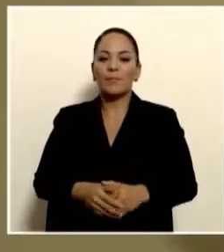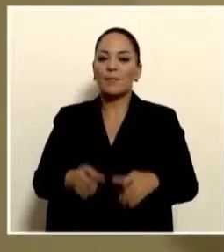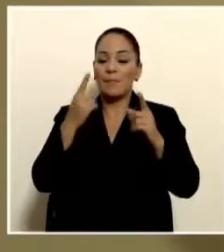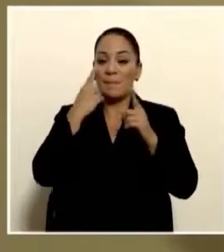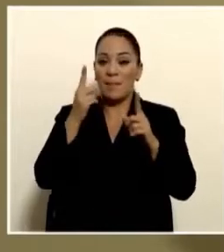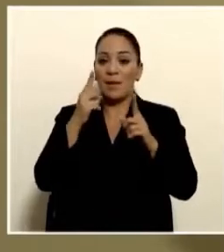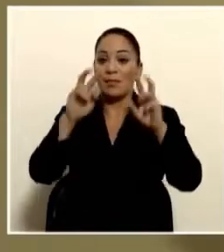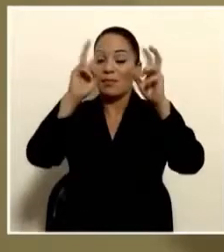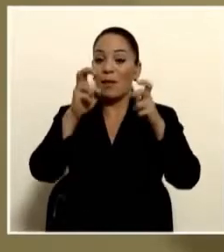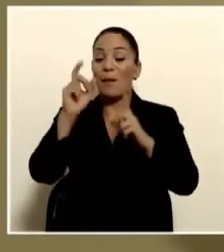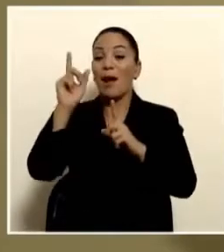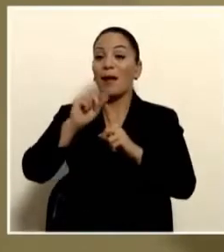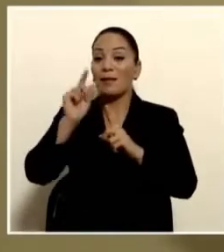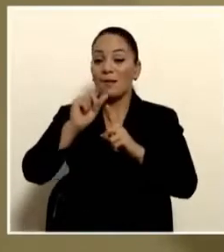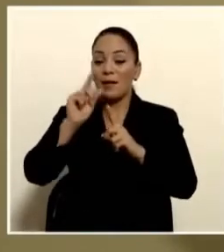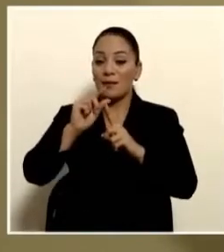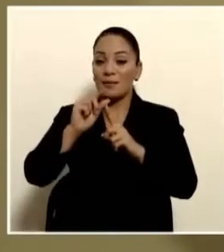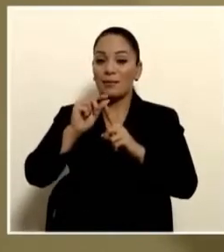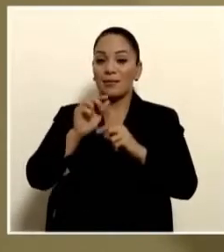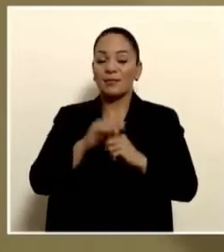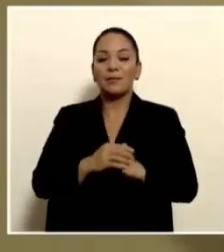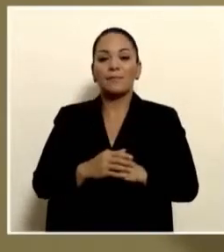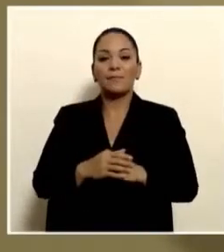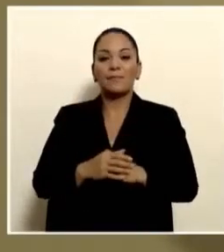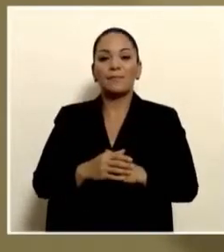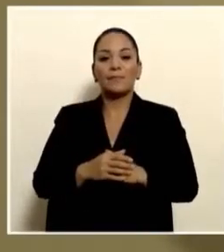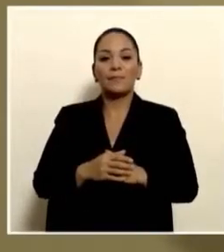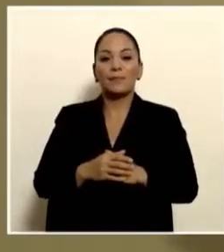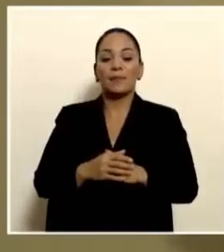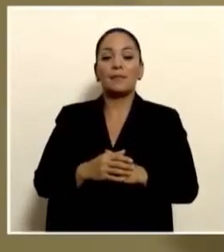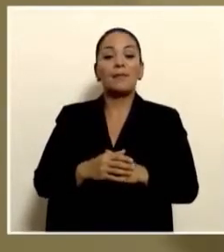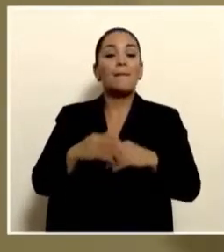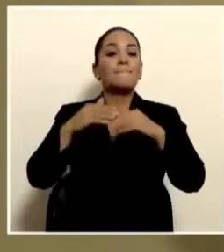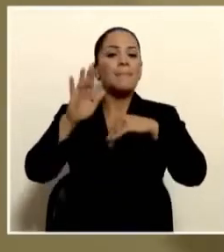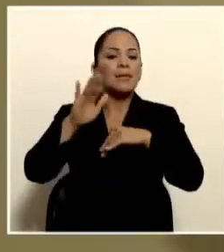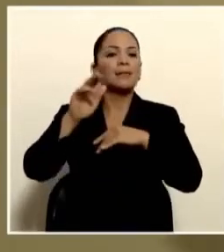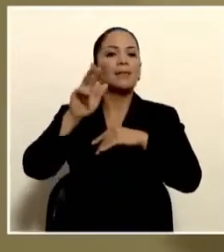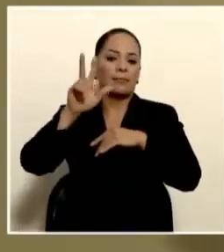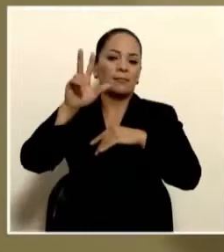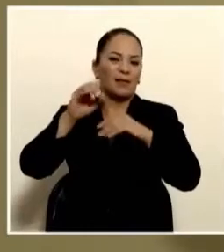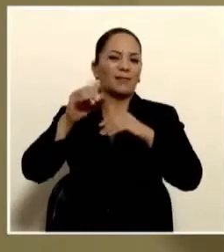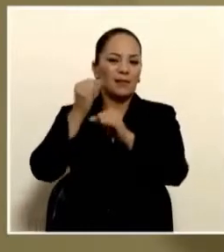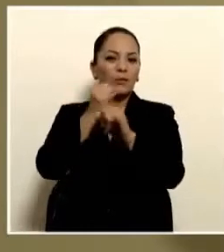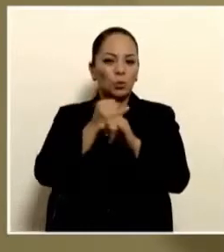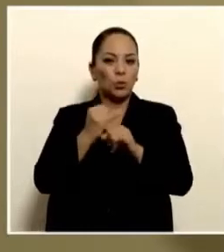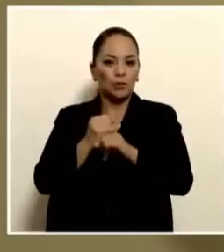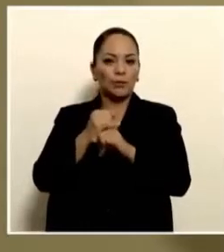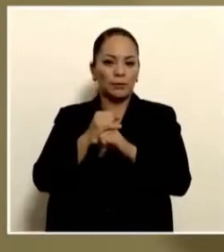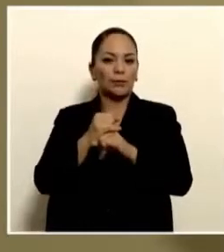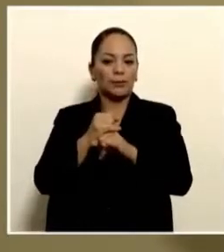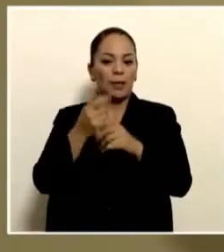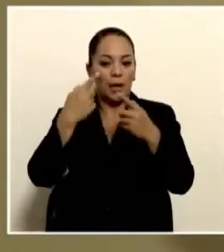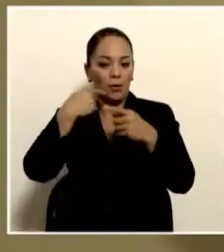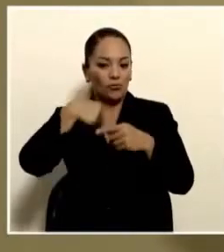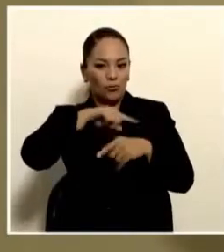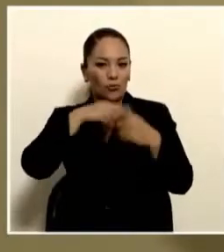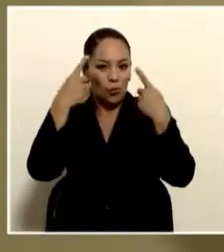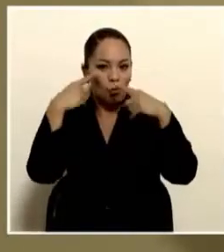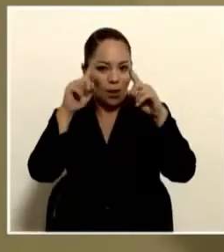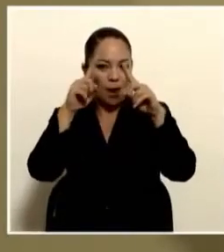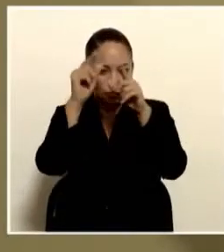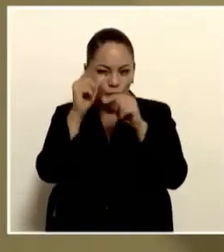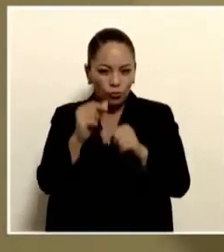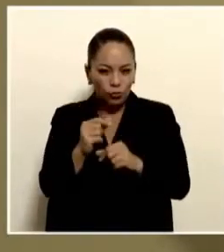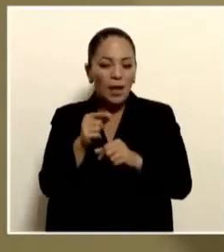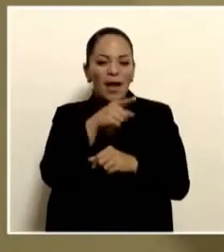alquileres, esas 30 y pico instituciones, que sí pudimos inventariar, gastan al